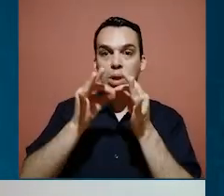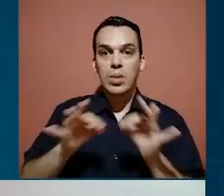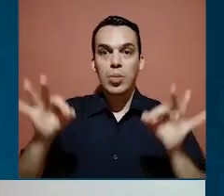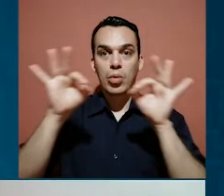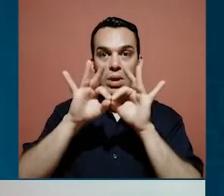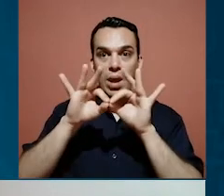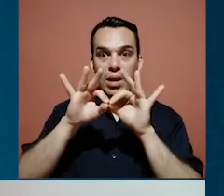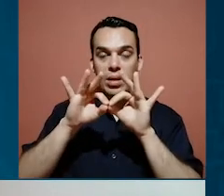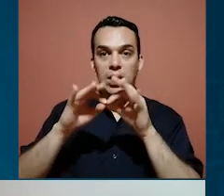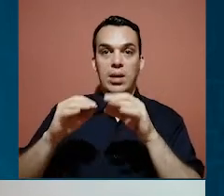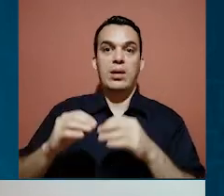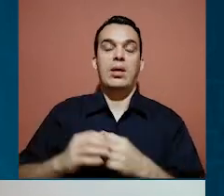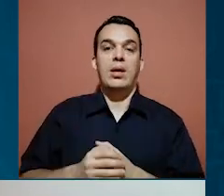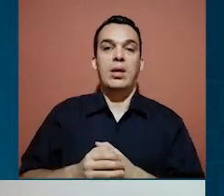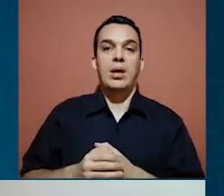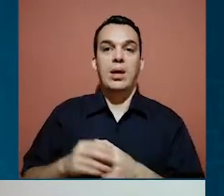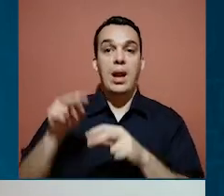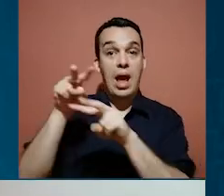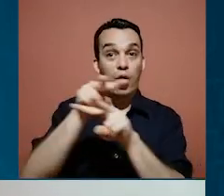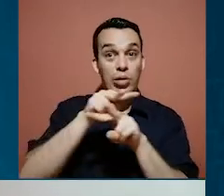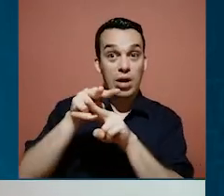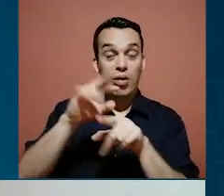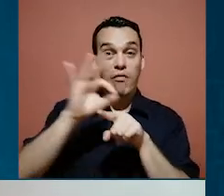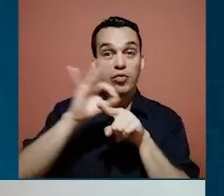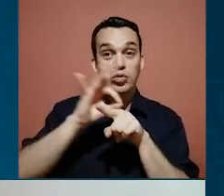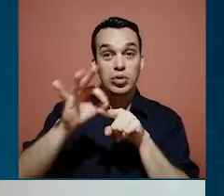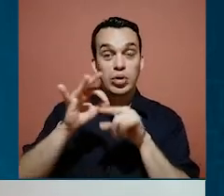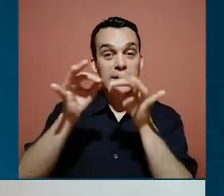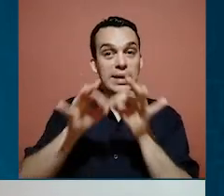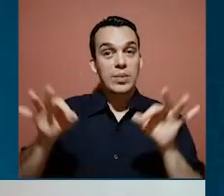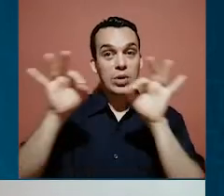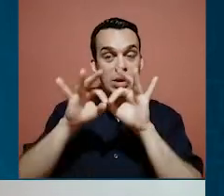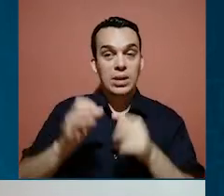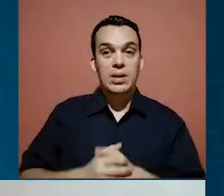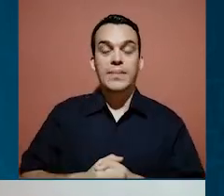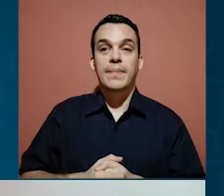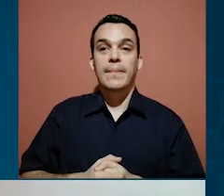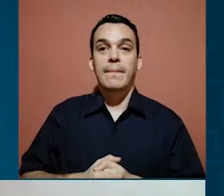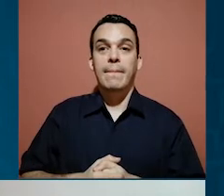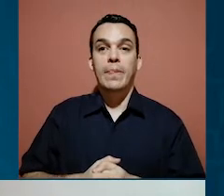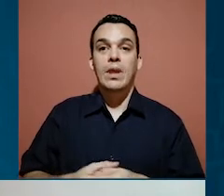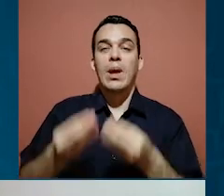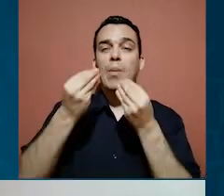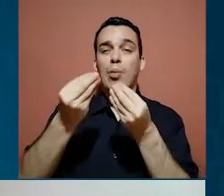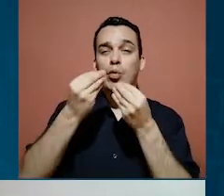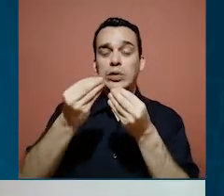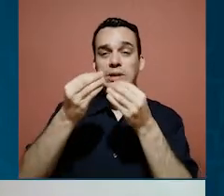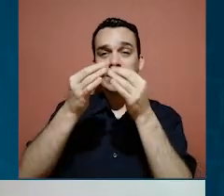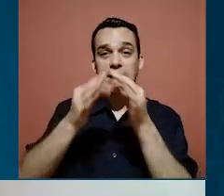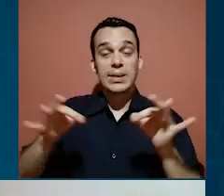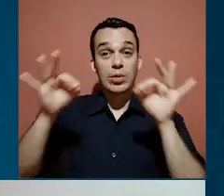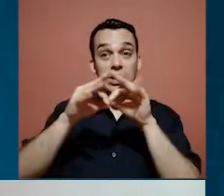que la Contraloría funcione de la mejor manera porque es de mucha